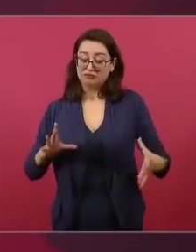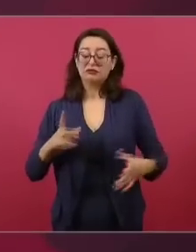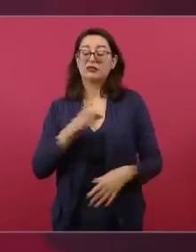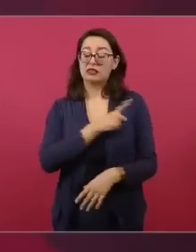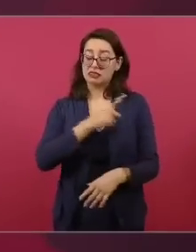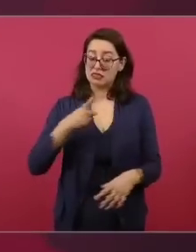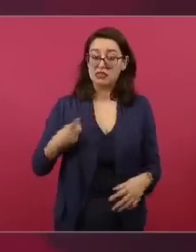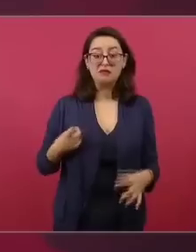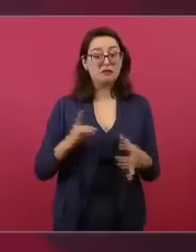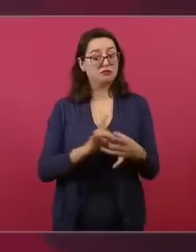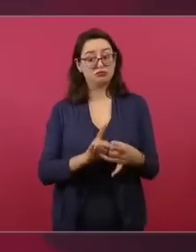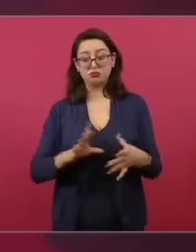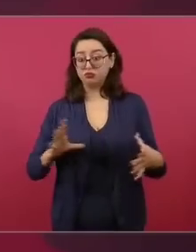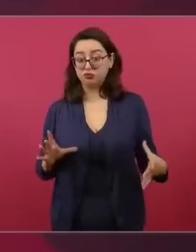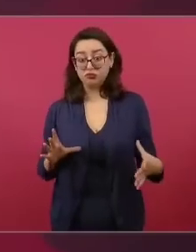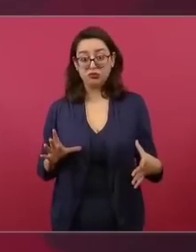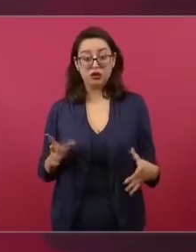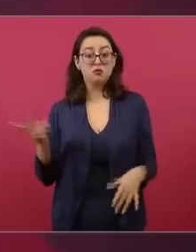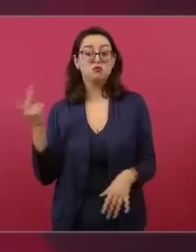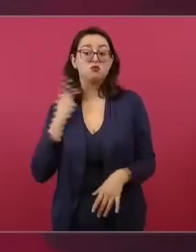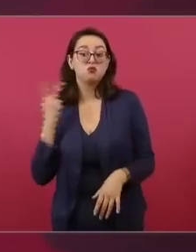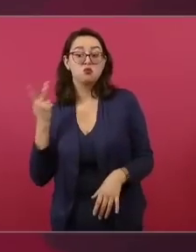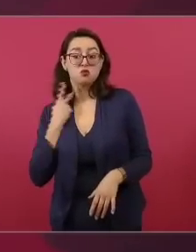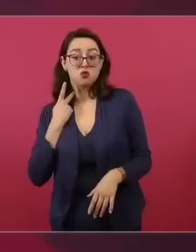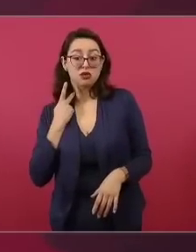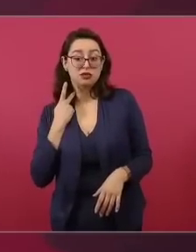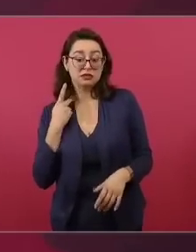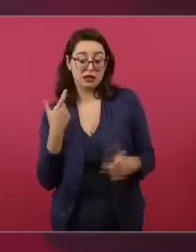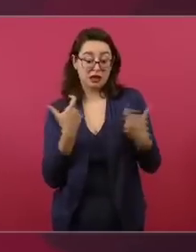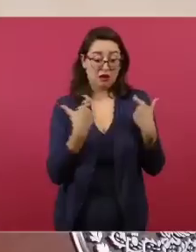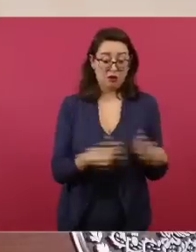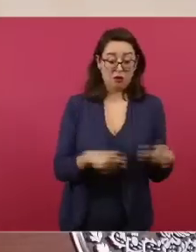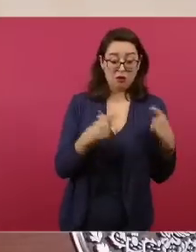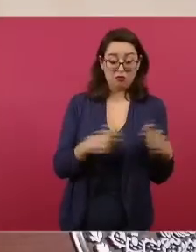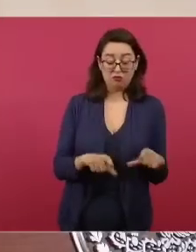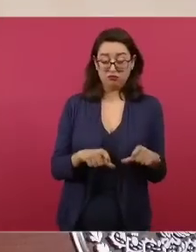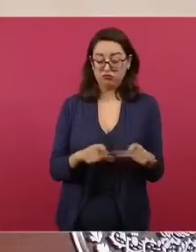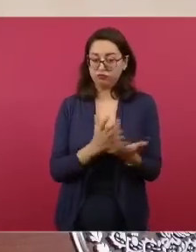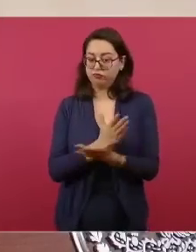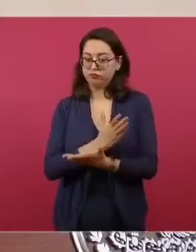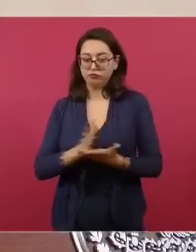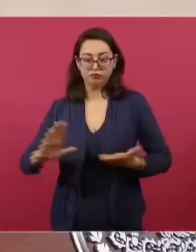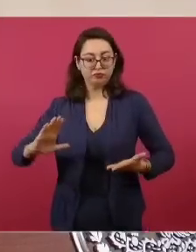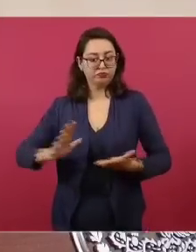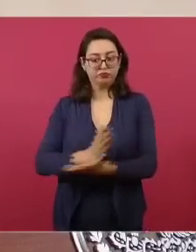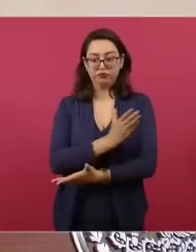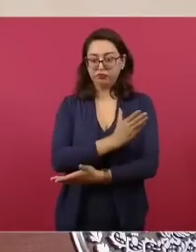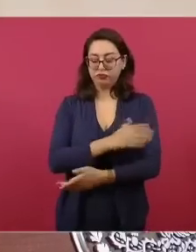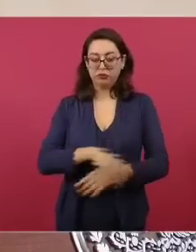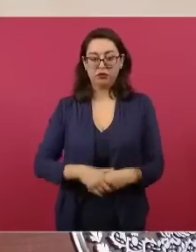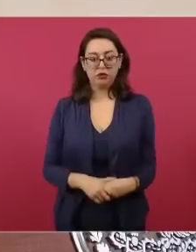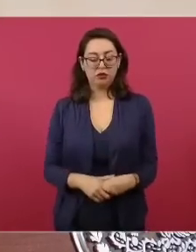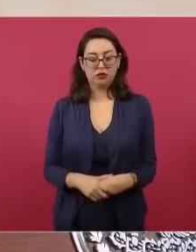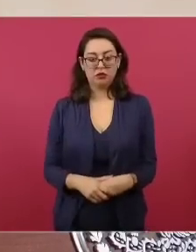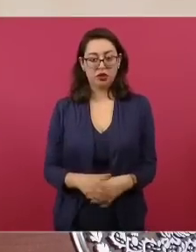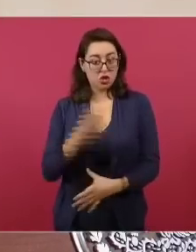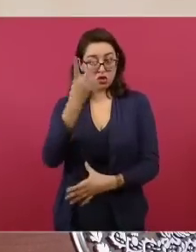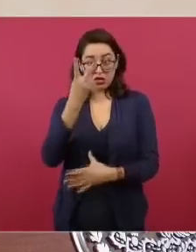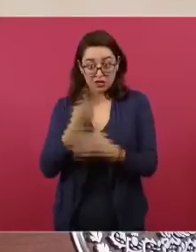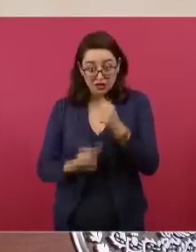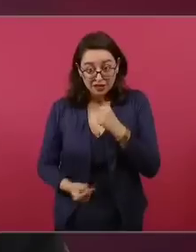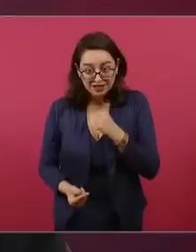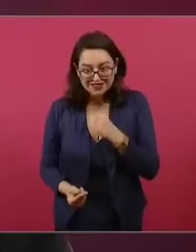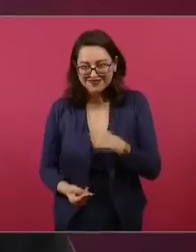el poder económico del poder político, no mezclarlo, no se